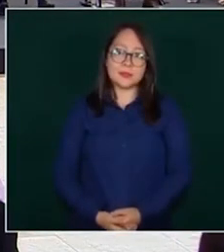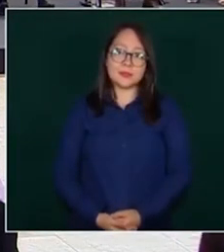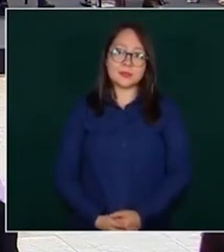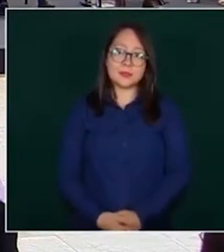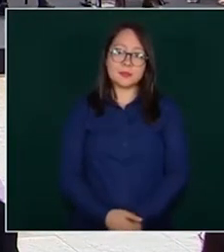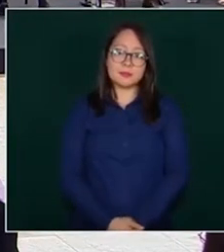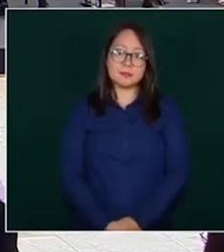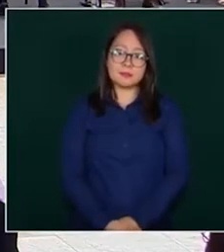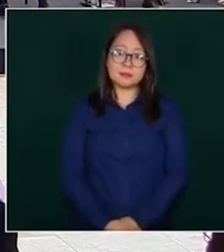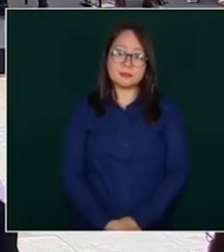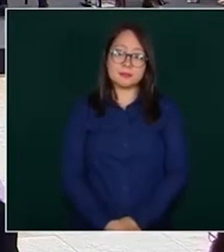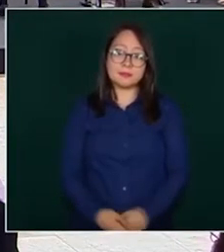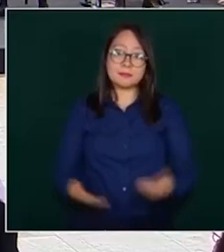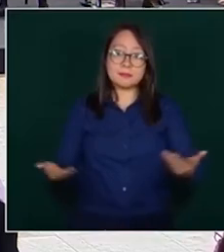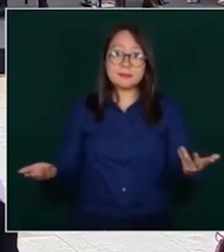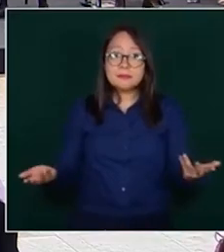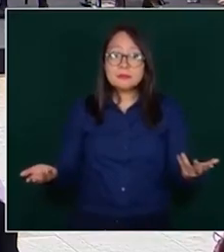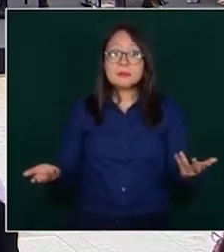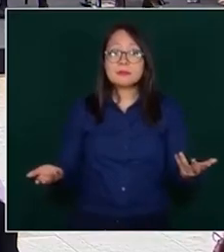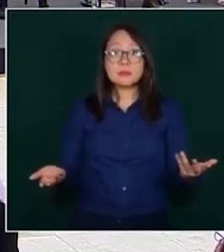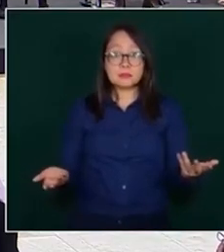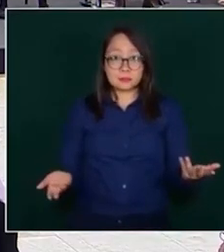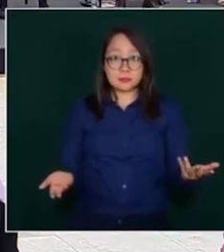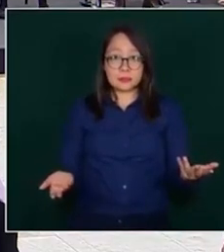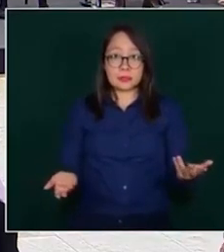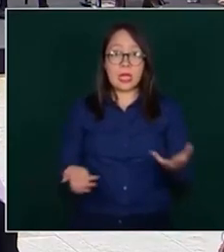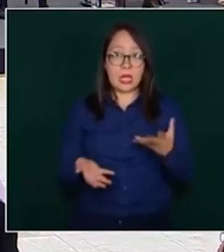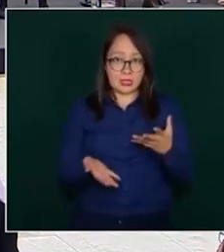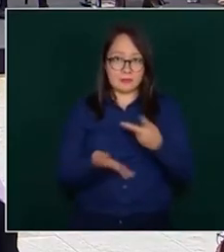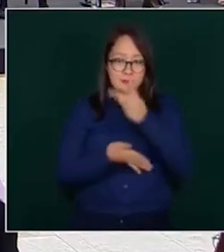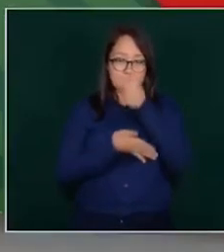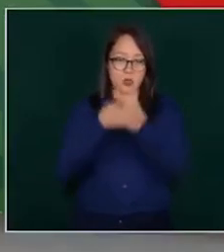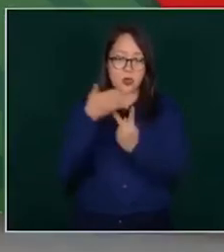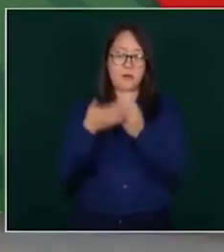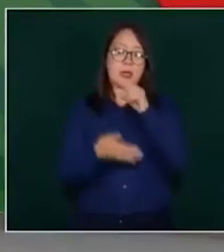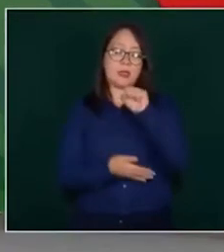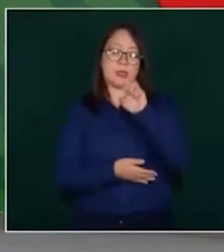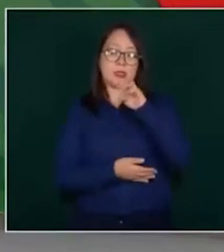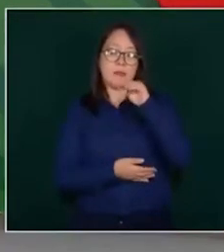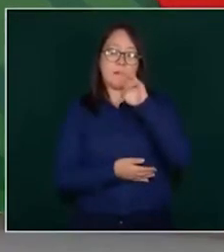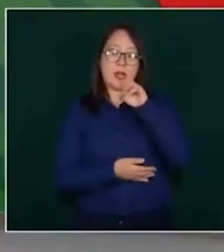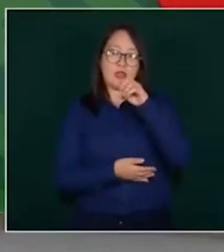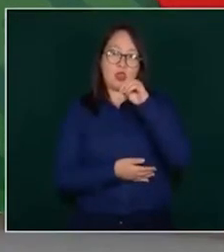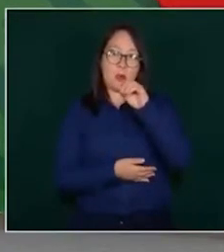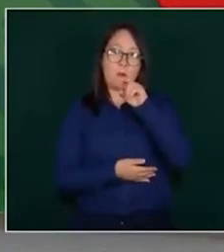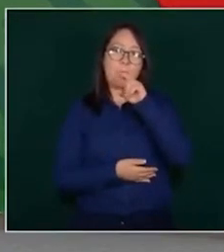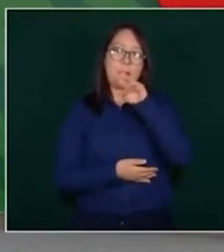Entonces, aparte del programa de Sembrando Vida, aquí mismo